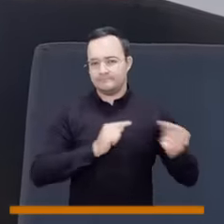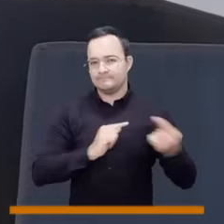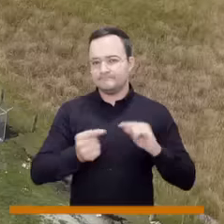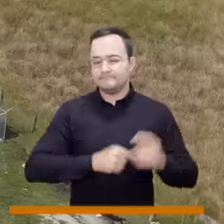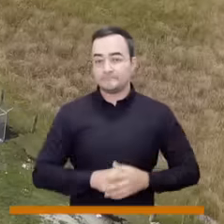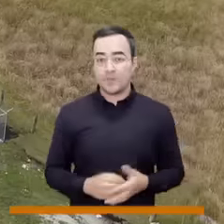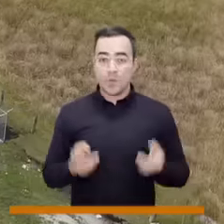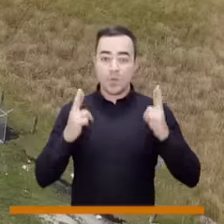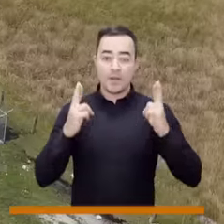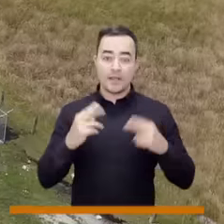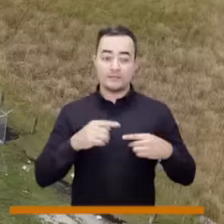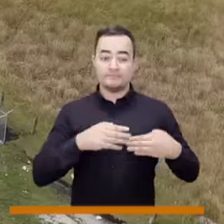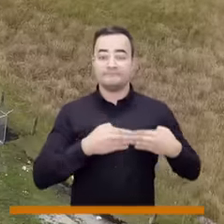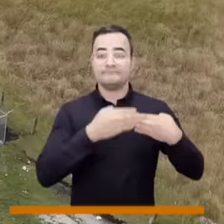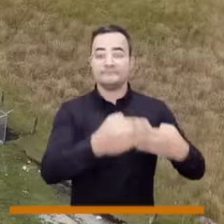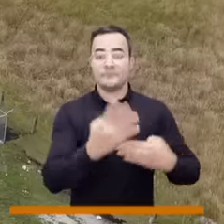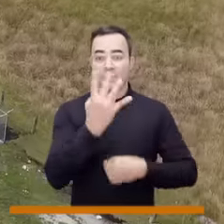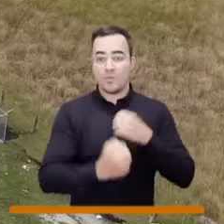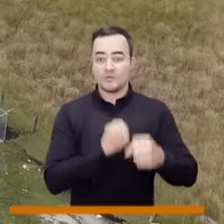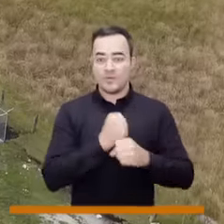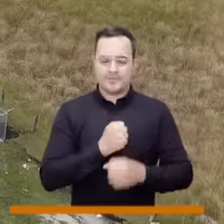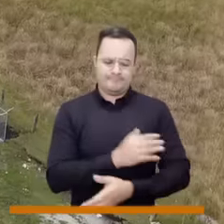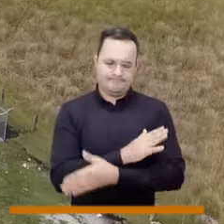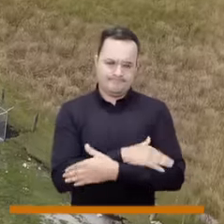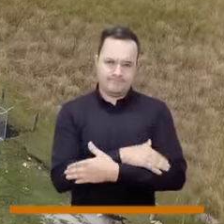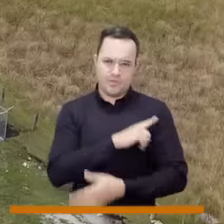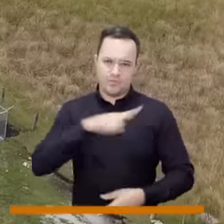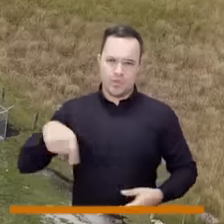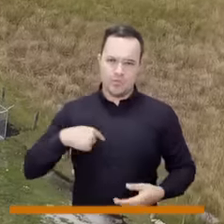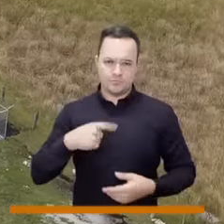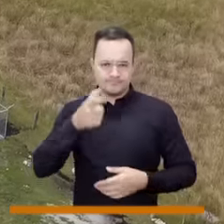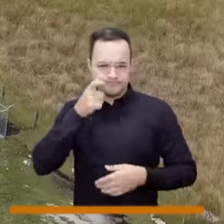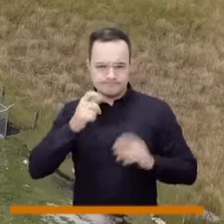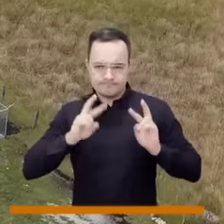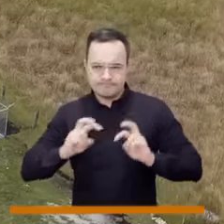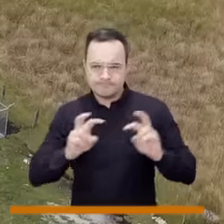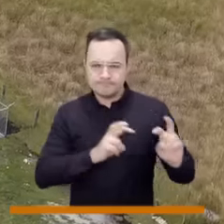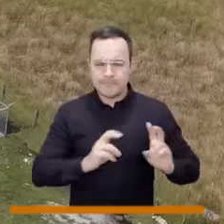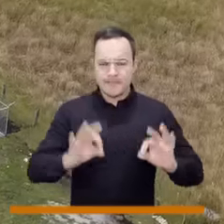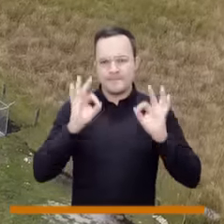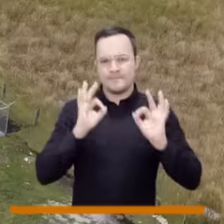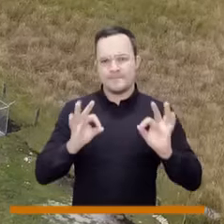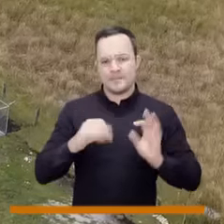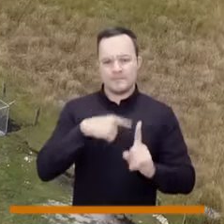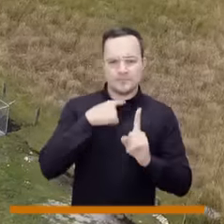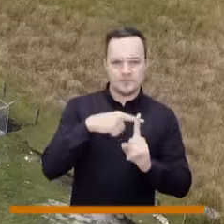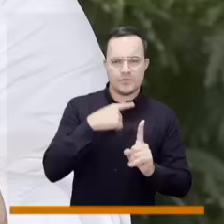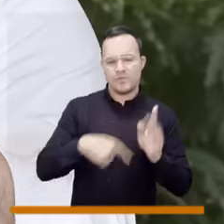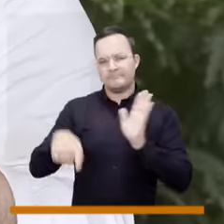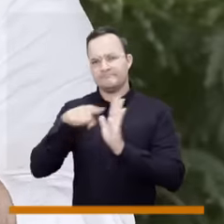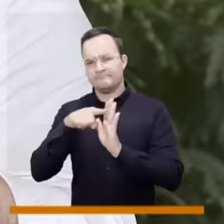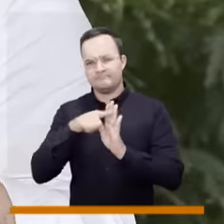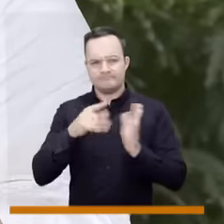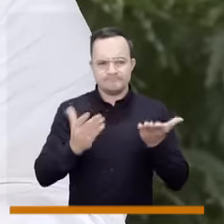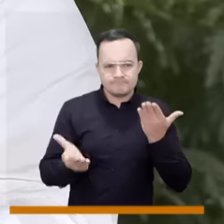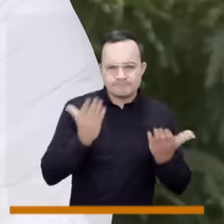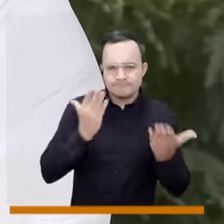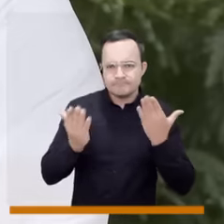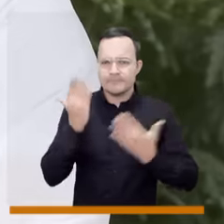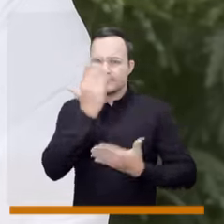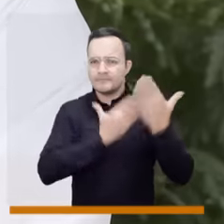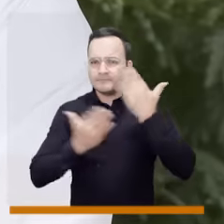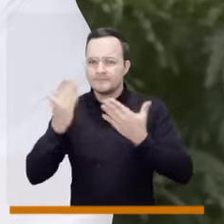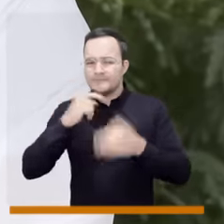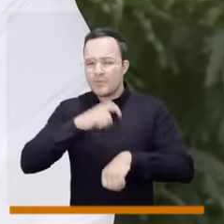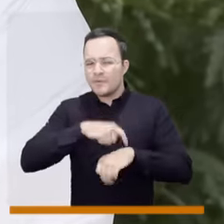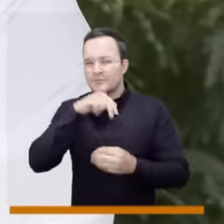próximo cuatrienio hagamos un estudio muy juicioso acerca de las ventajas y desventajas conforme al contexto que estemos viviendo en ese